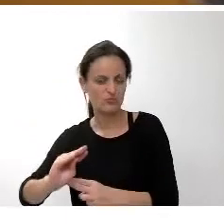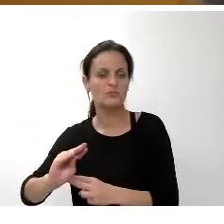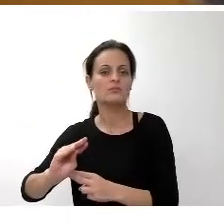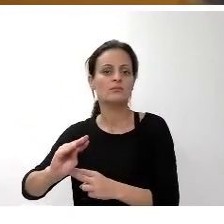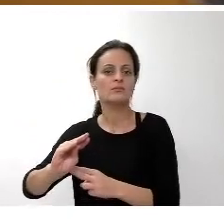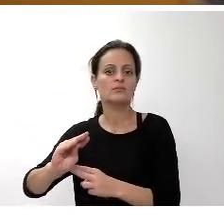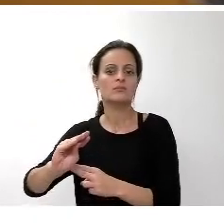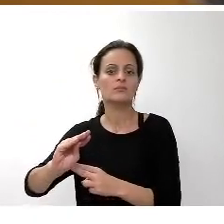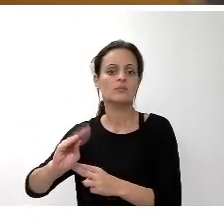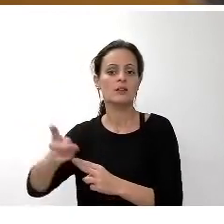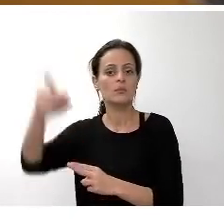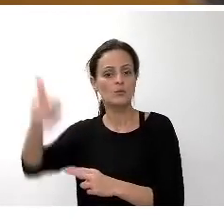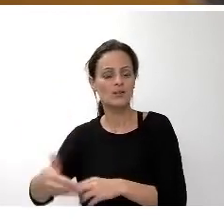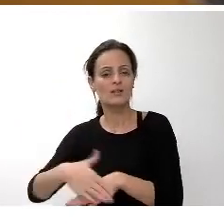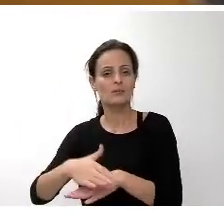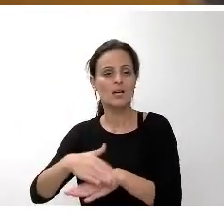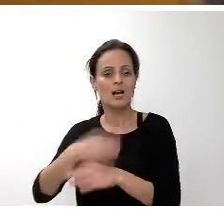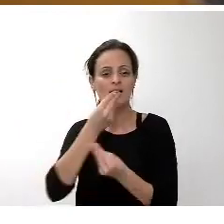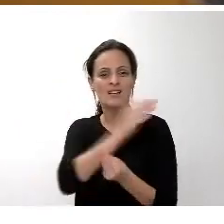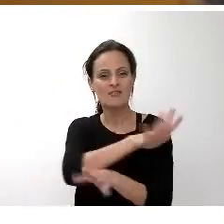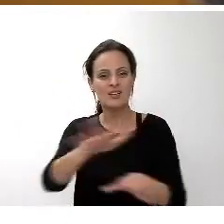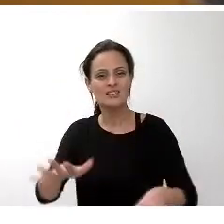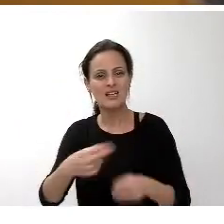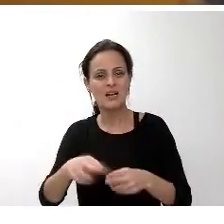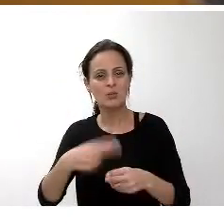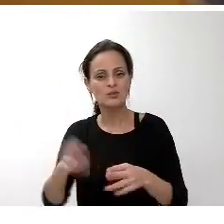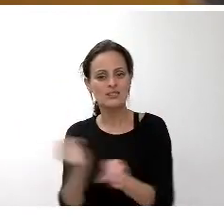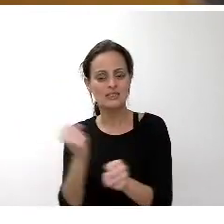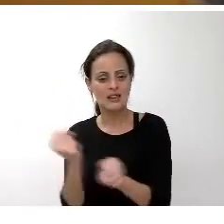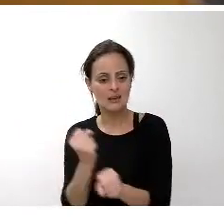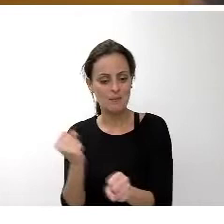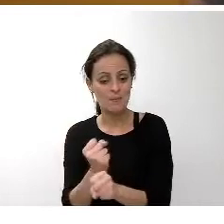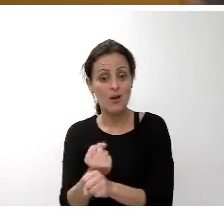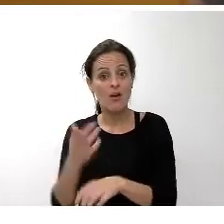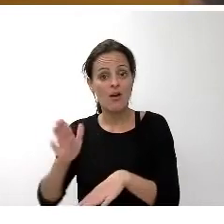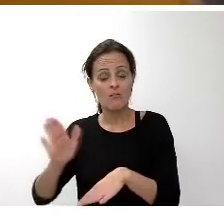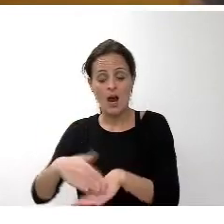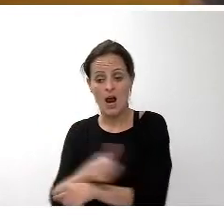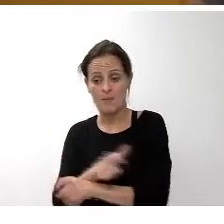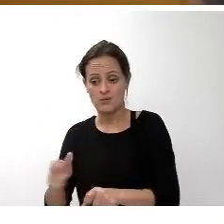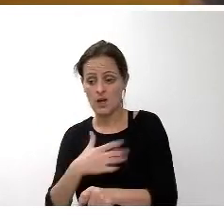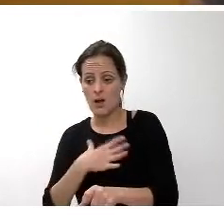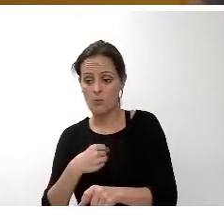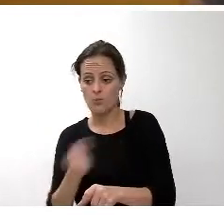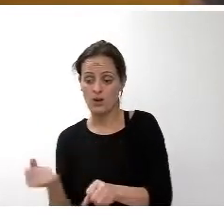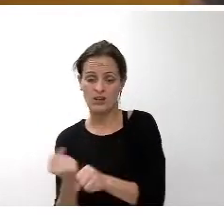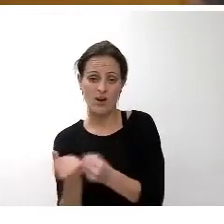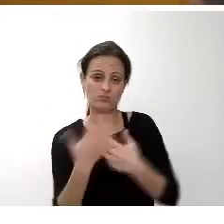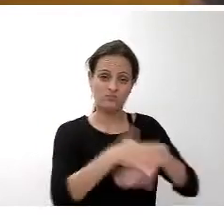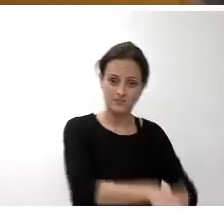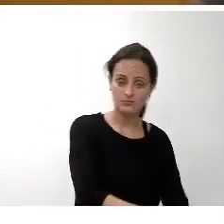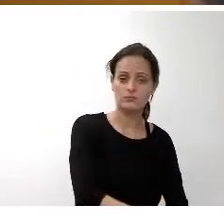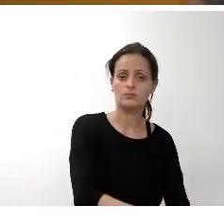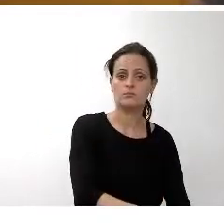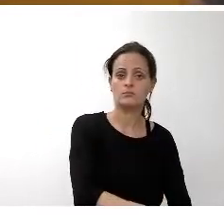cabildo de promoción y transferencia de las políticas de empleo la actividad de las personas y el impulso a la conducción laboral es necesario también